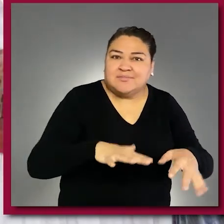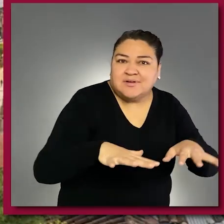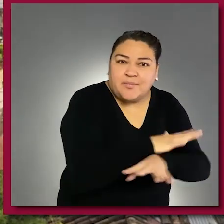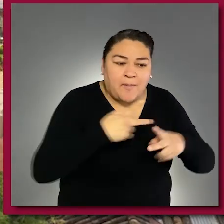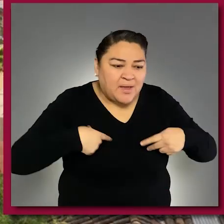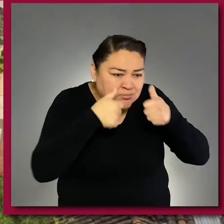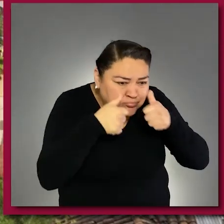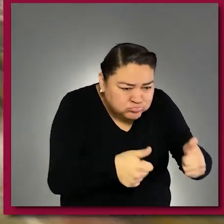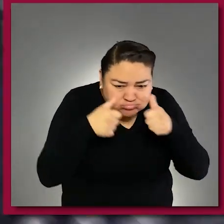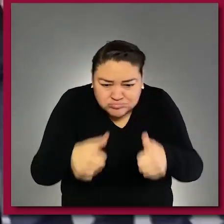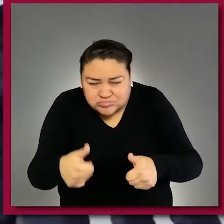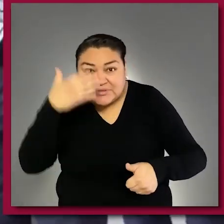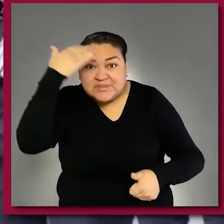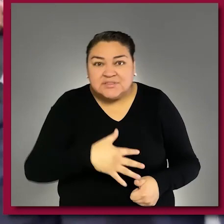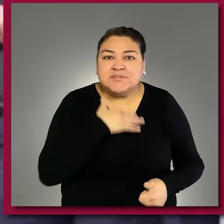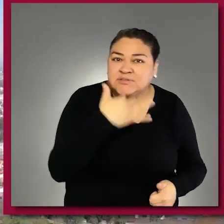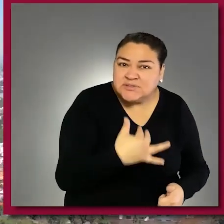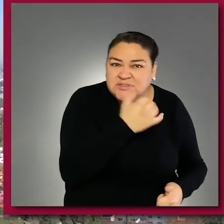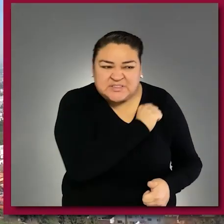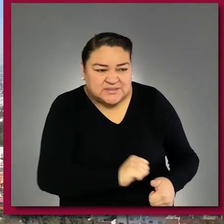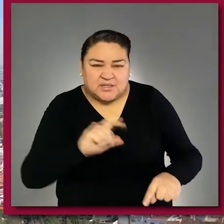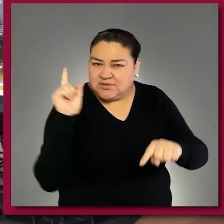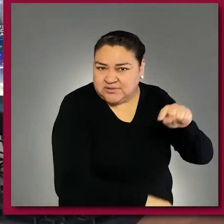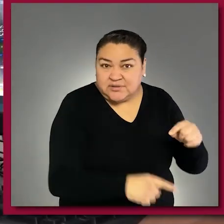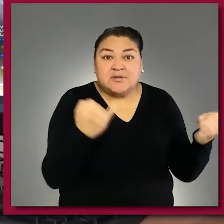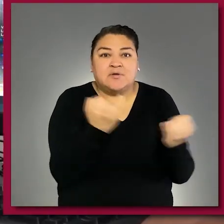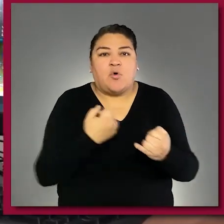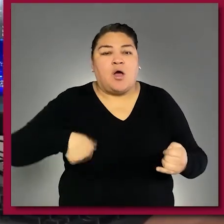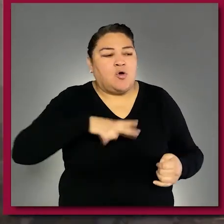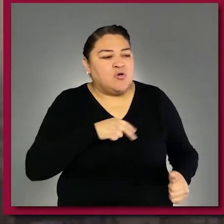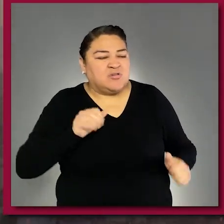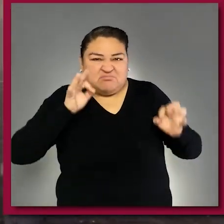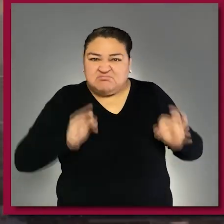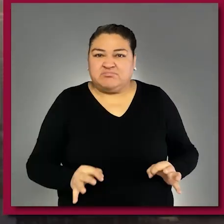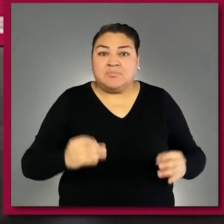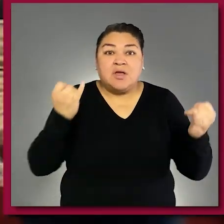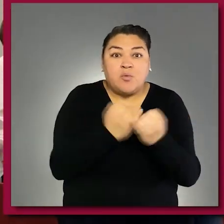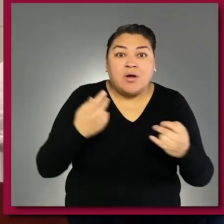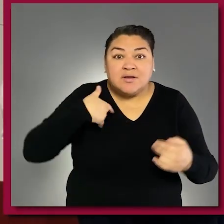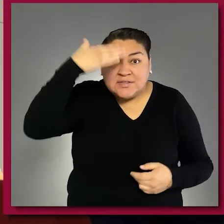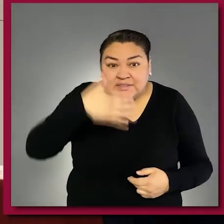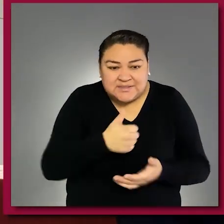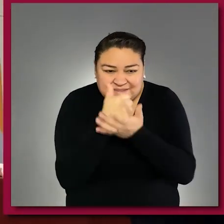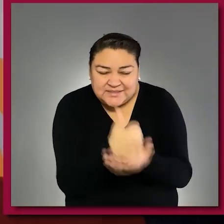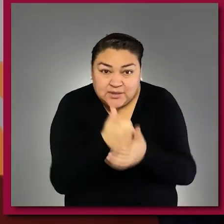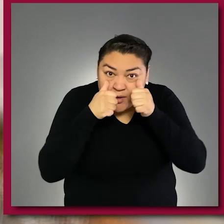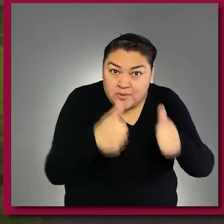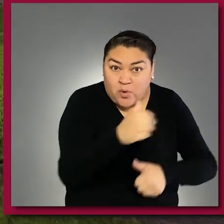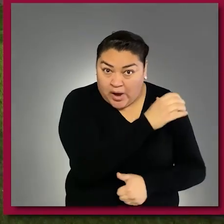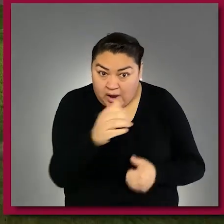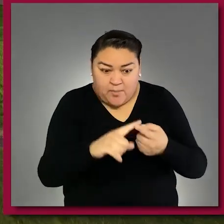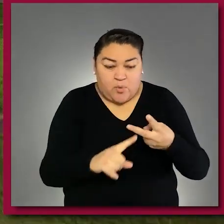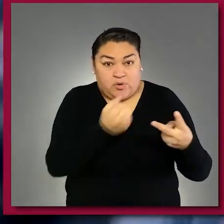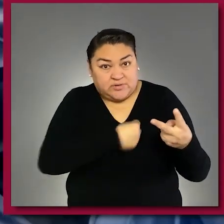poder en favor de las minorías. Luchamos contra la delincuencia y corrupción sin simulaciones. Marcamos un precedente en la